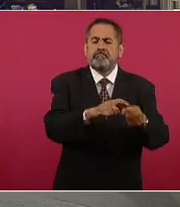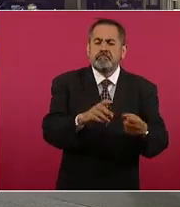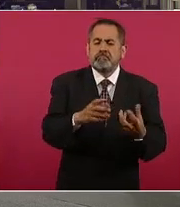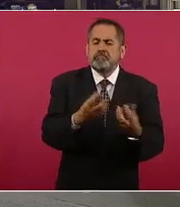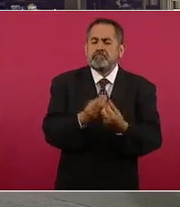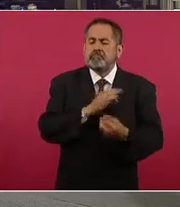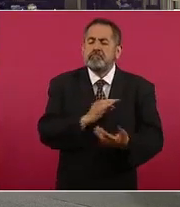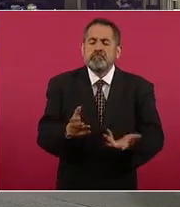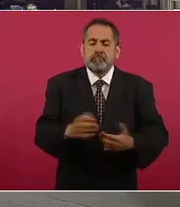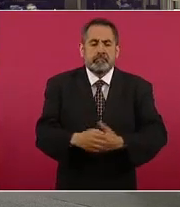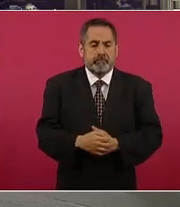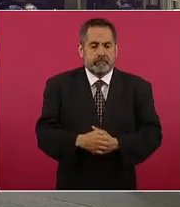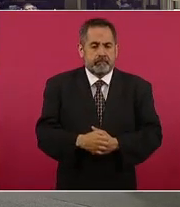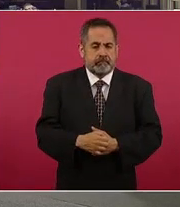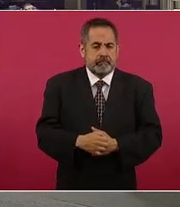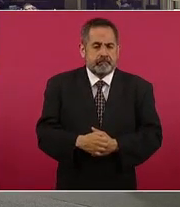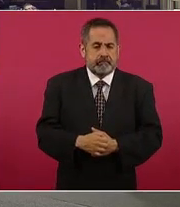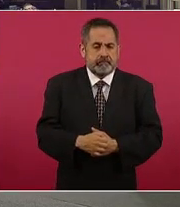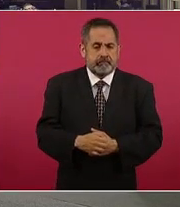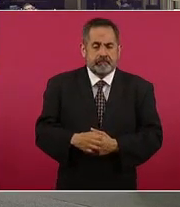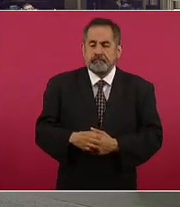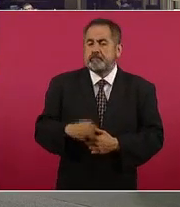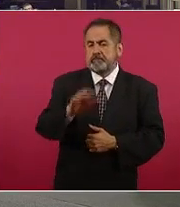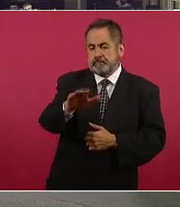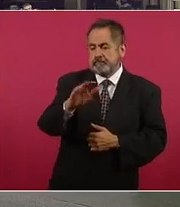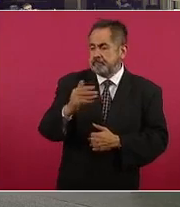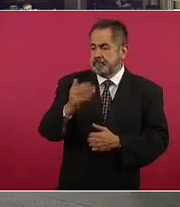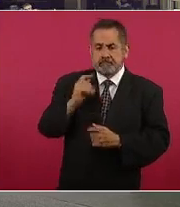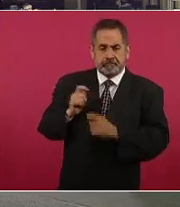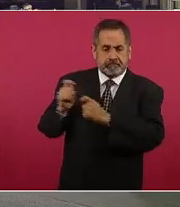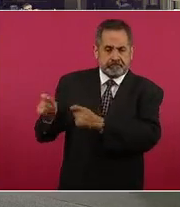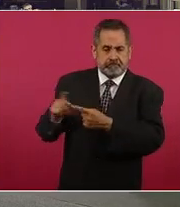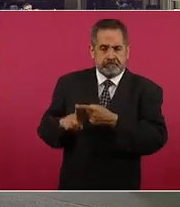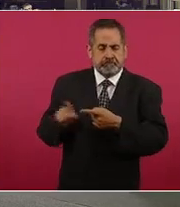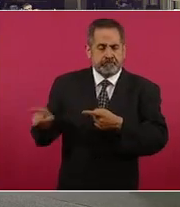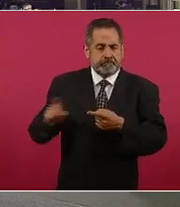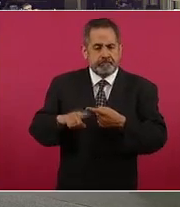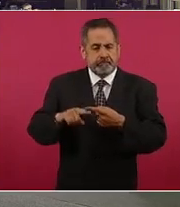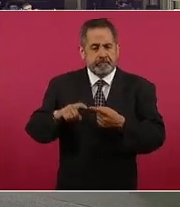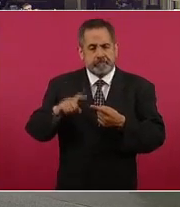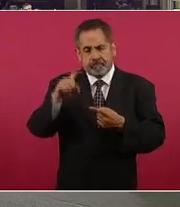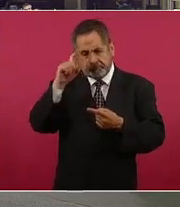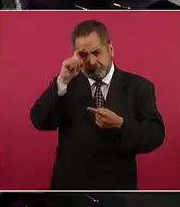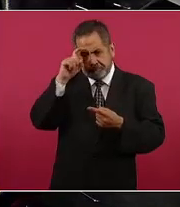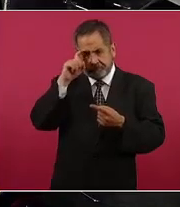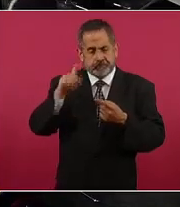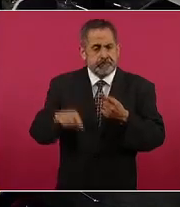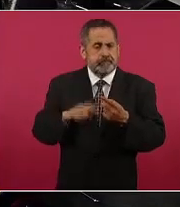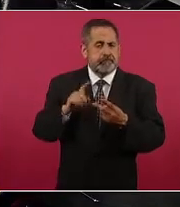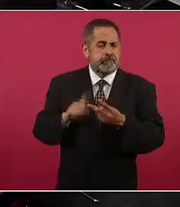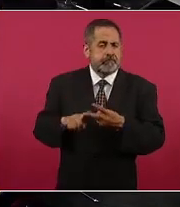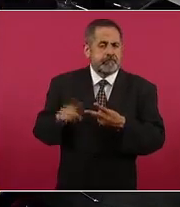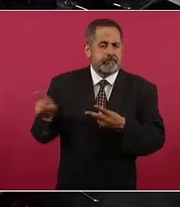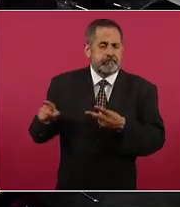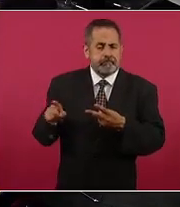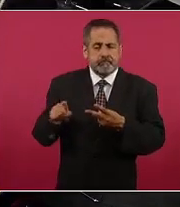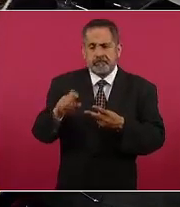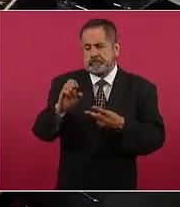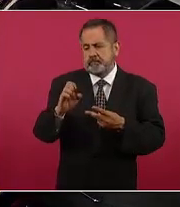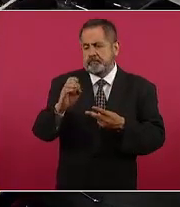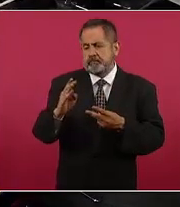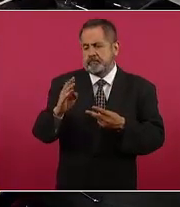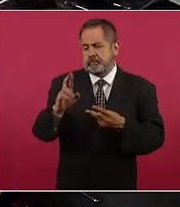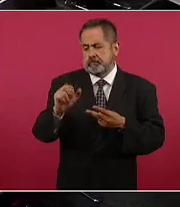Muy bien. Pues antes de darles la palabra a Hugo y a Marcelo